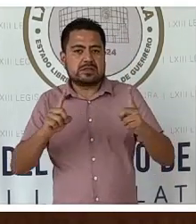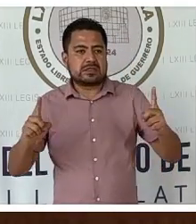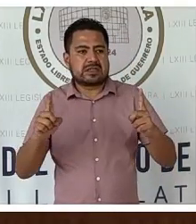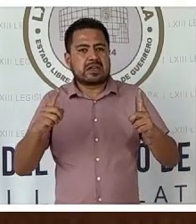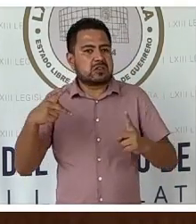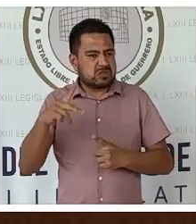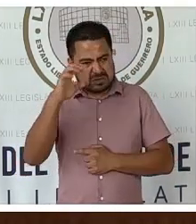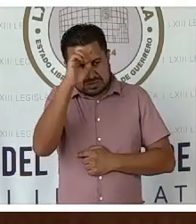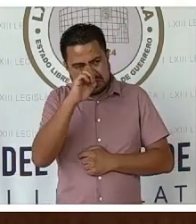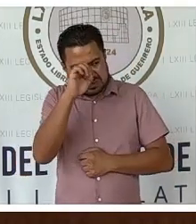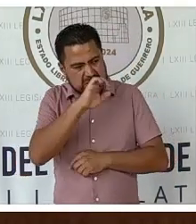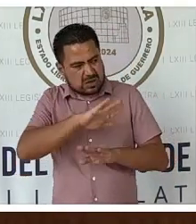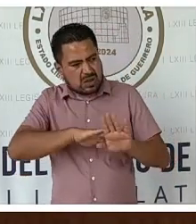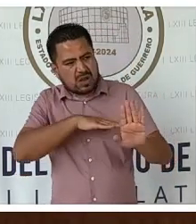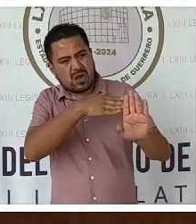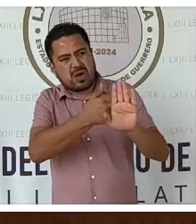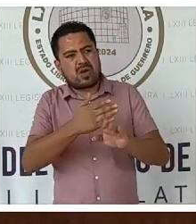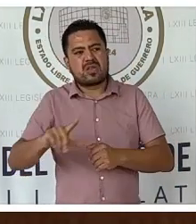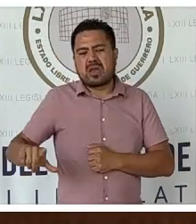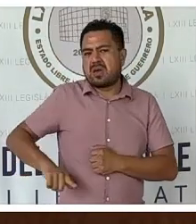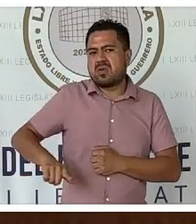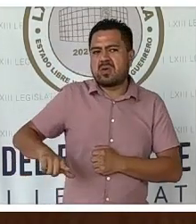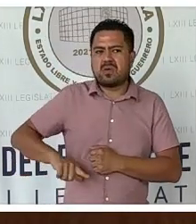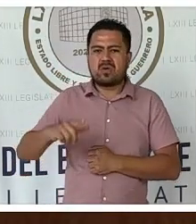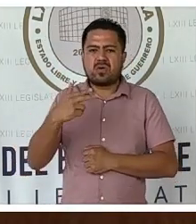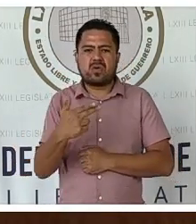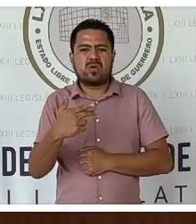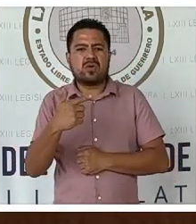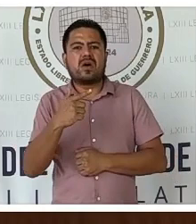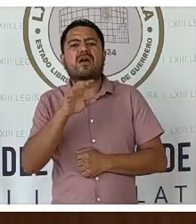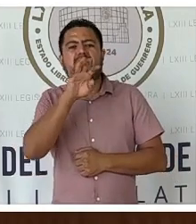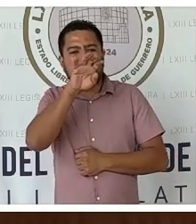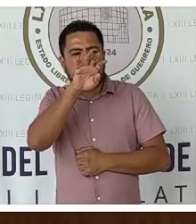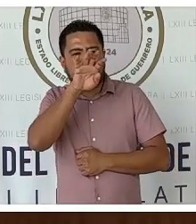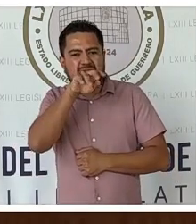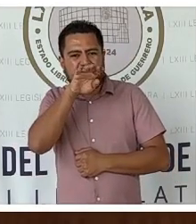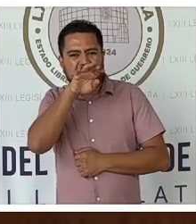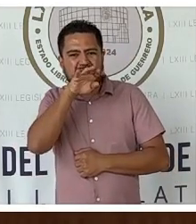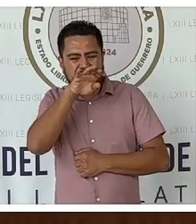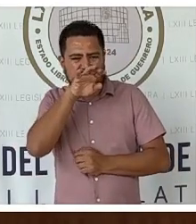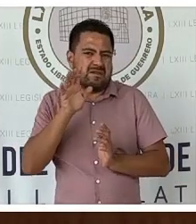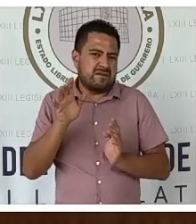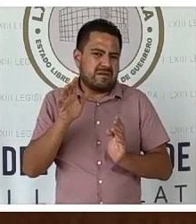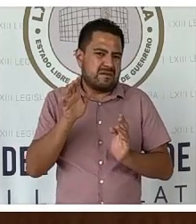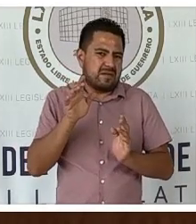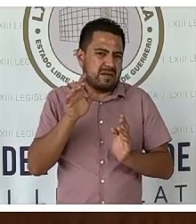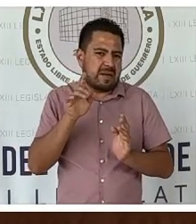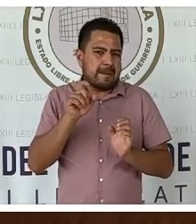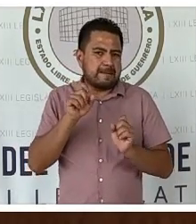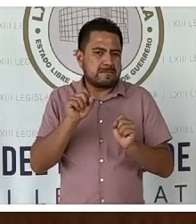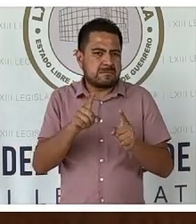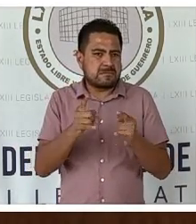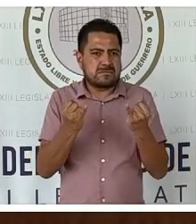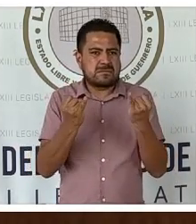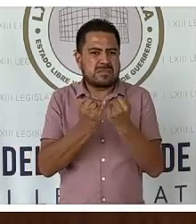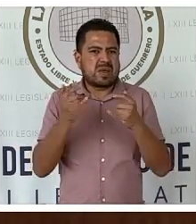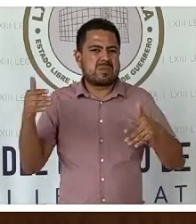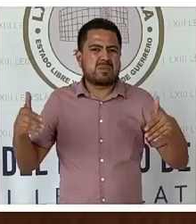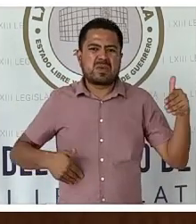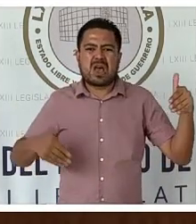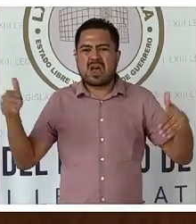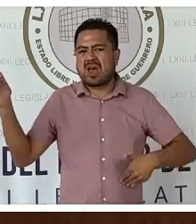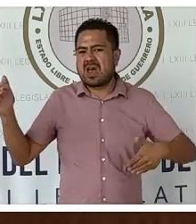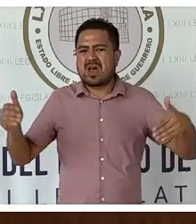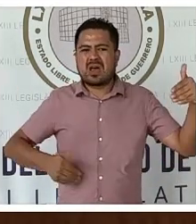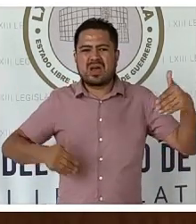crítica hacia los gobiernos de Gustavo Díaz Ordaz y de Luis Echeverría Álvarez, mismo que generó molestias